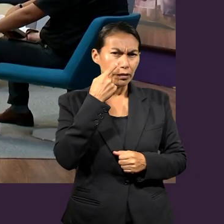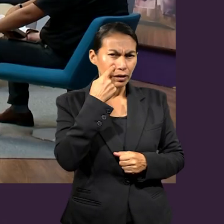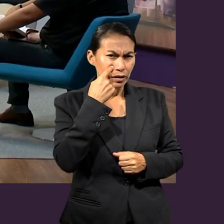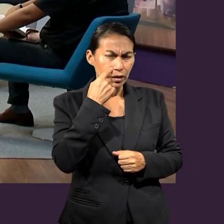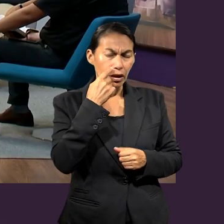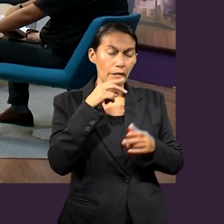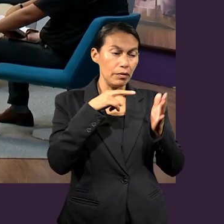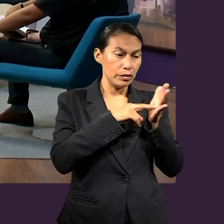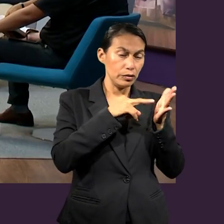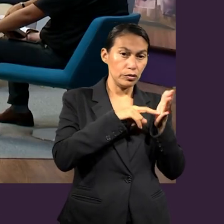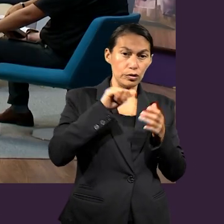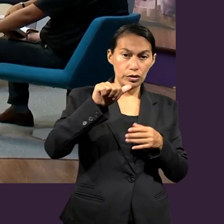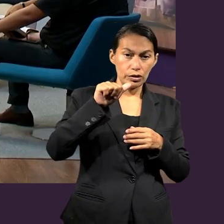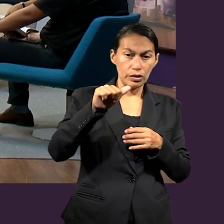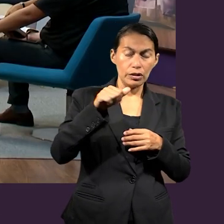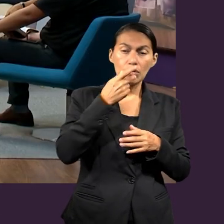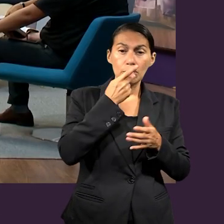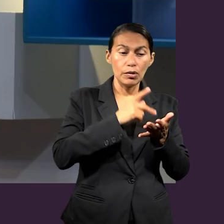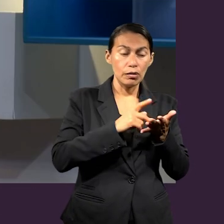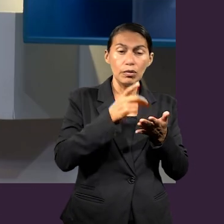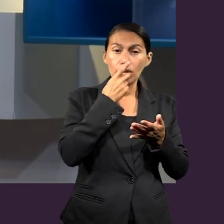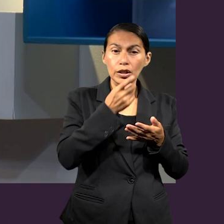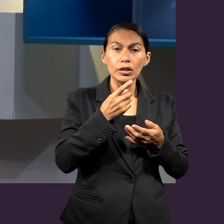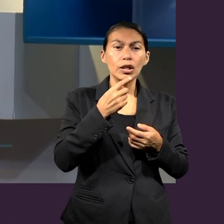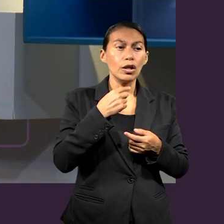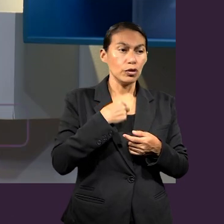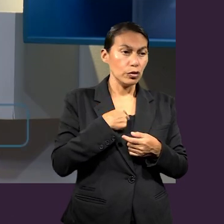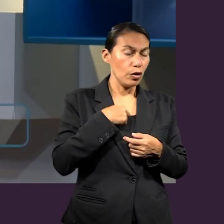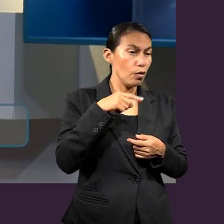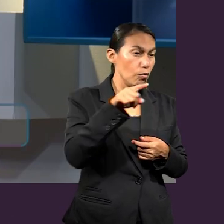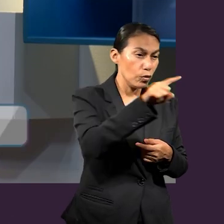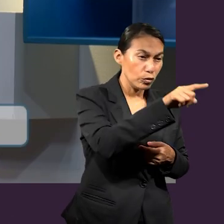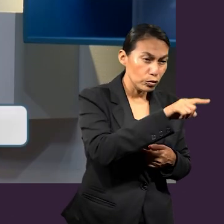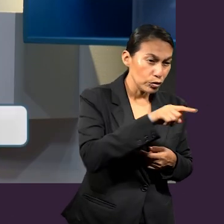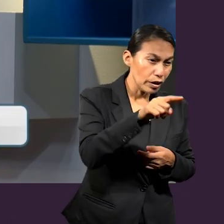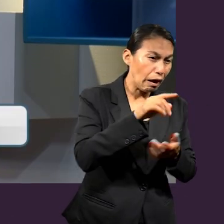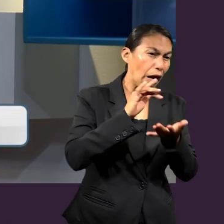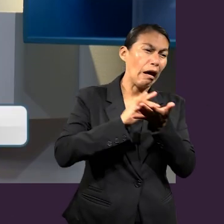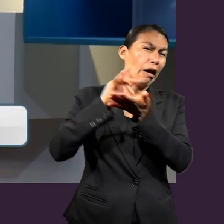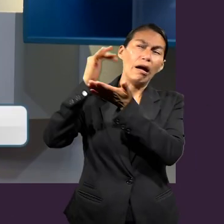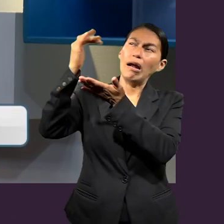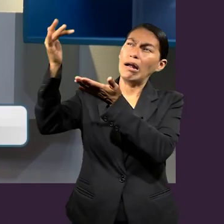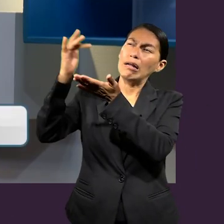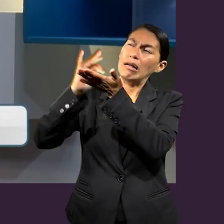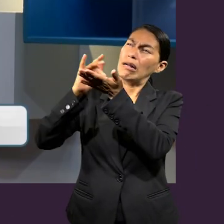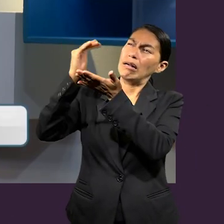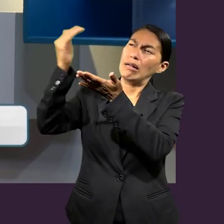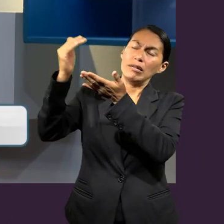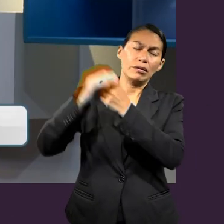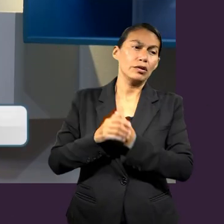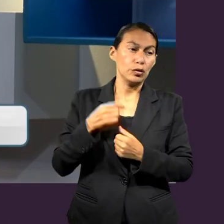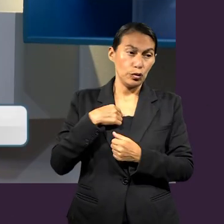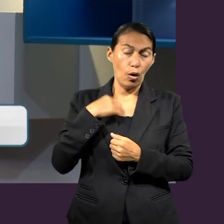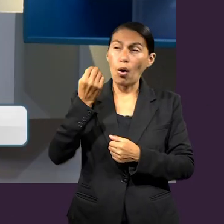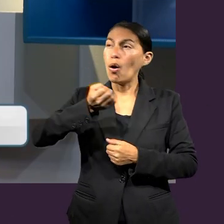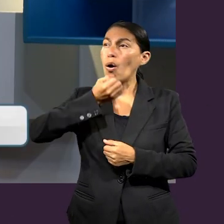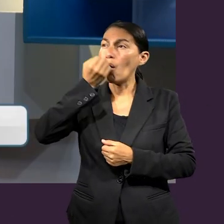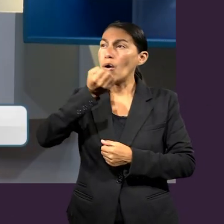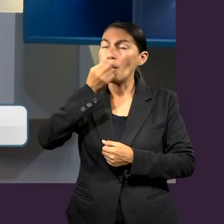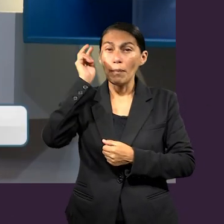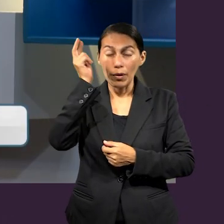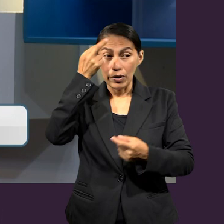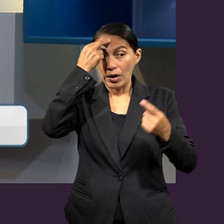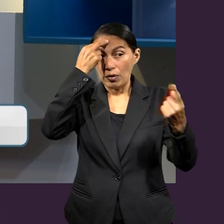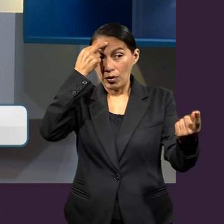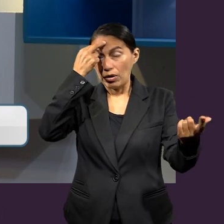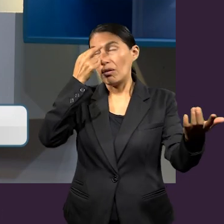Pablo agradece en el versículo 16, no ceso de dar gracias por vosotros, haciendo memoria de vosotros en